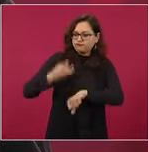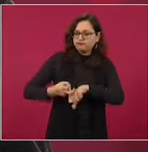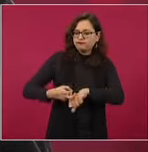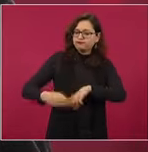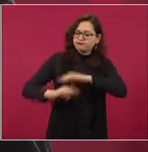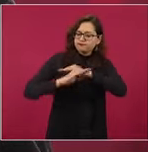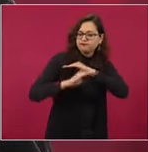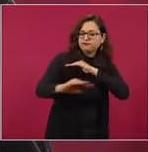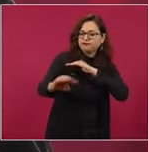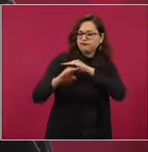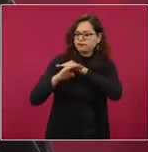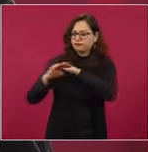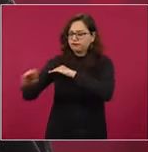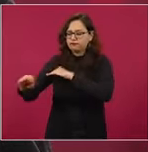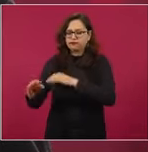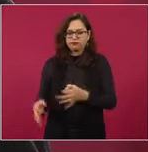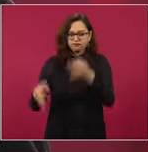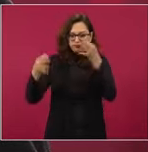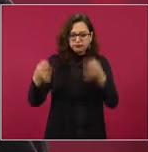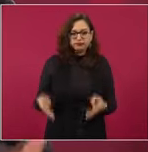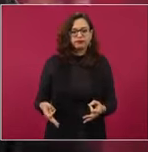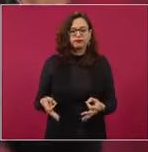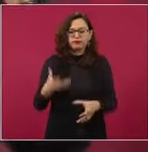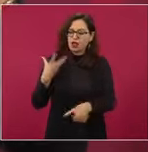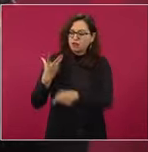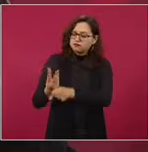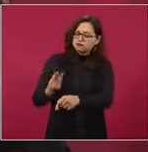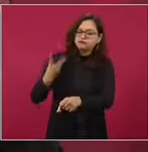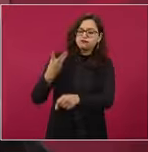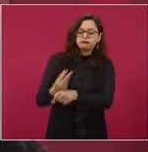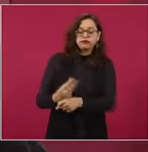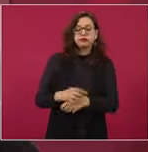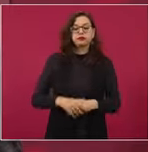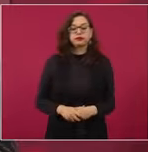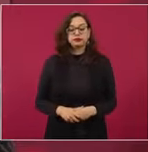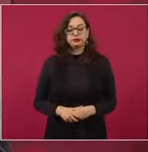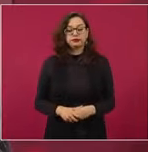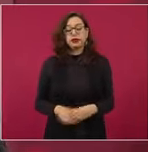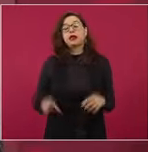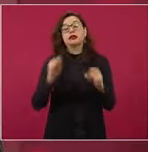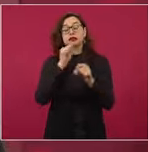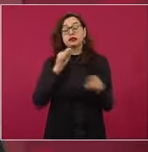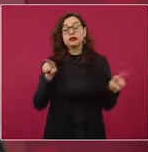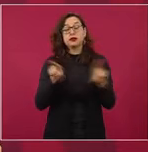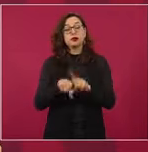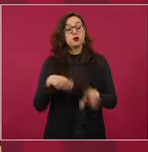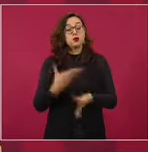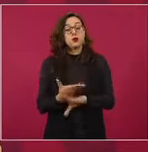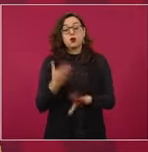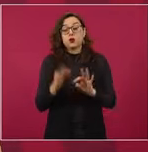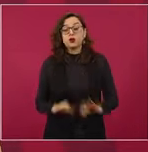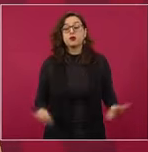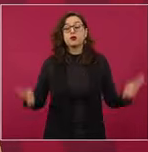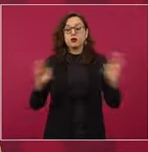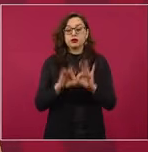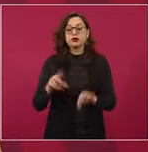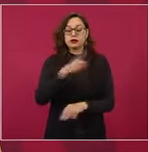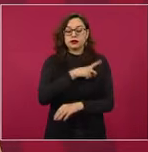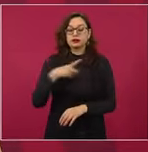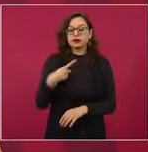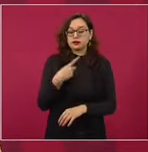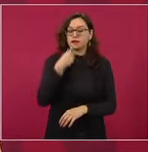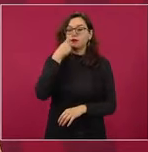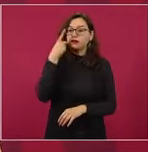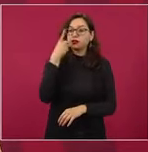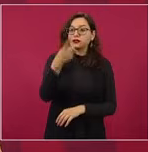hidráulico. Y también, que esto es importante, se va a crear un parque